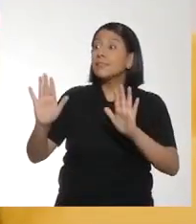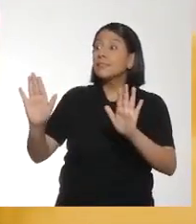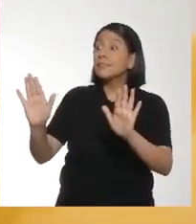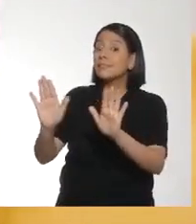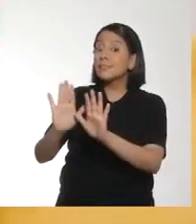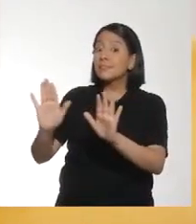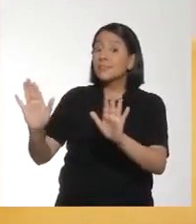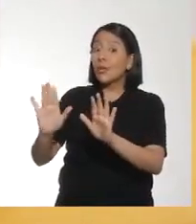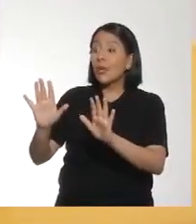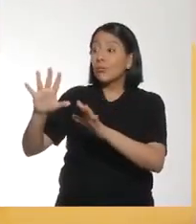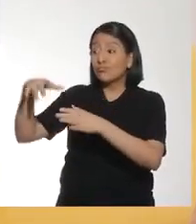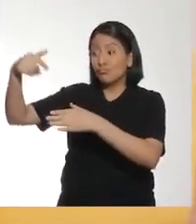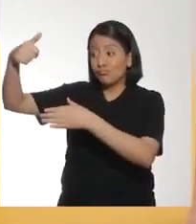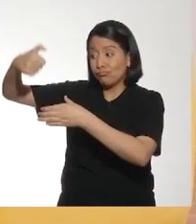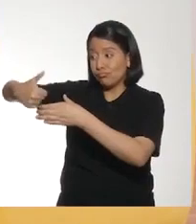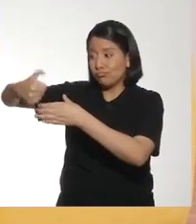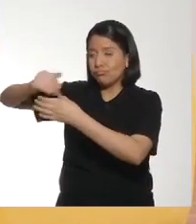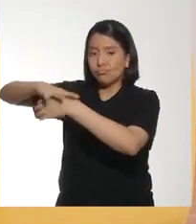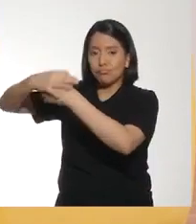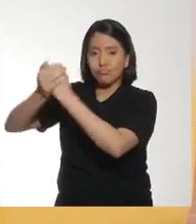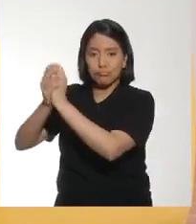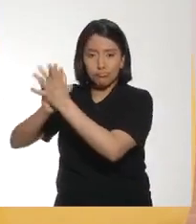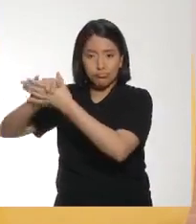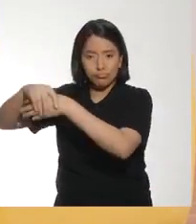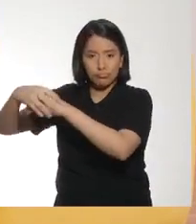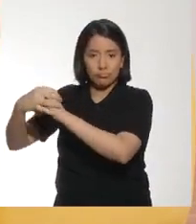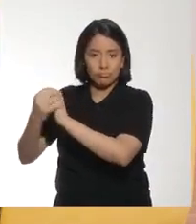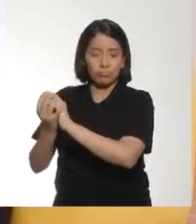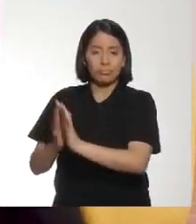Ey, no A desinfectarnos